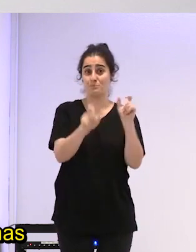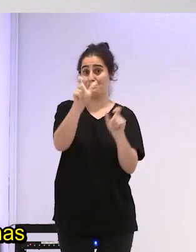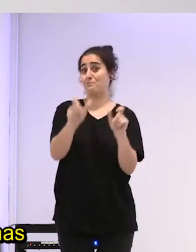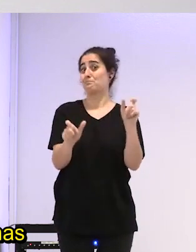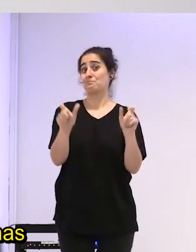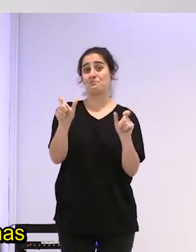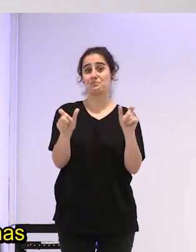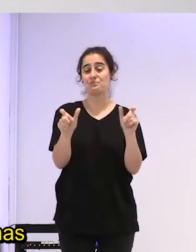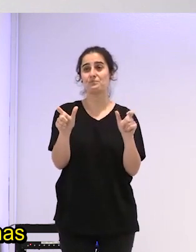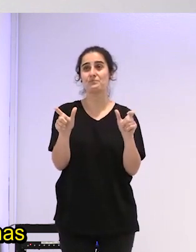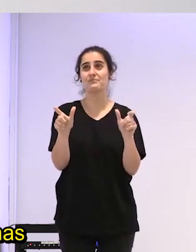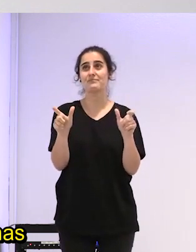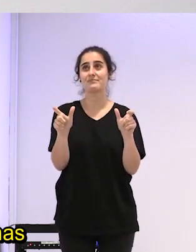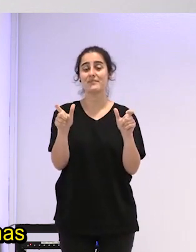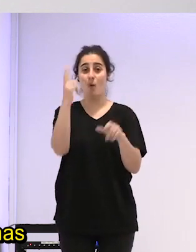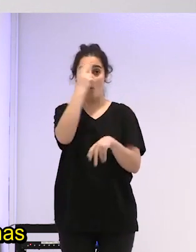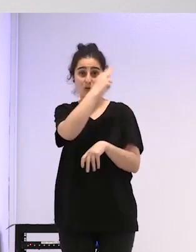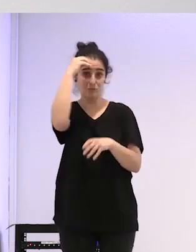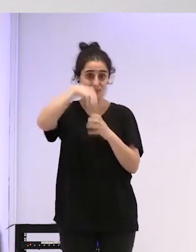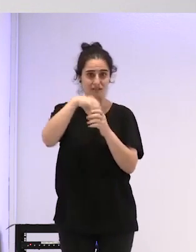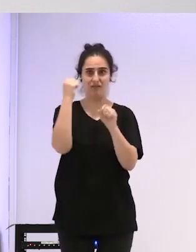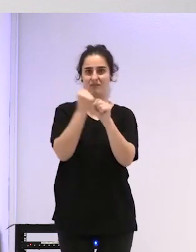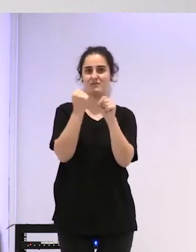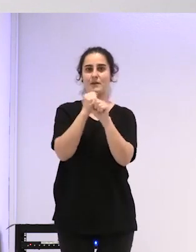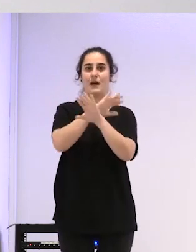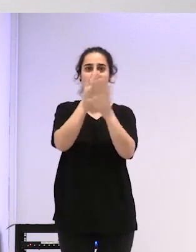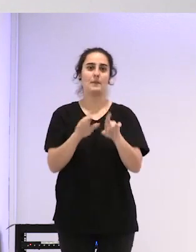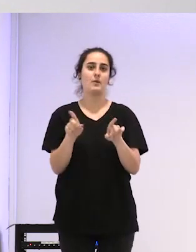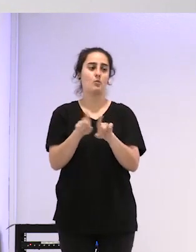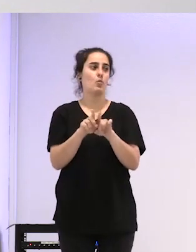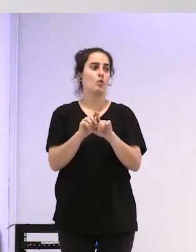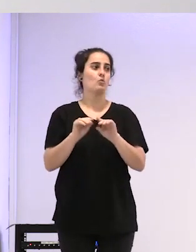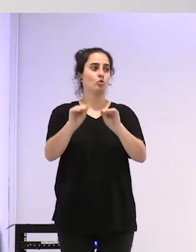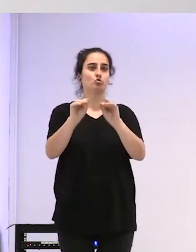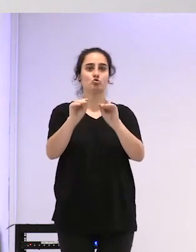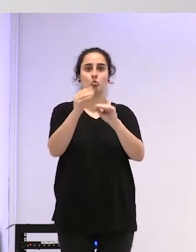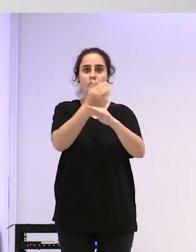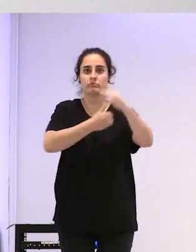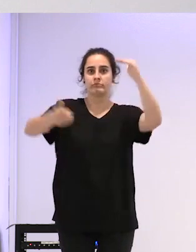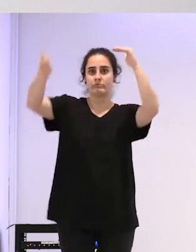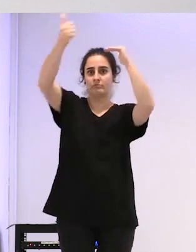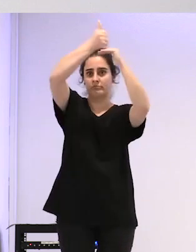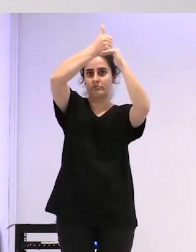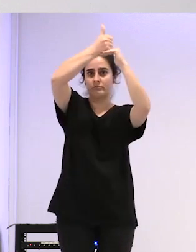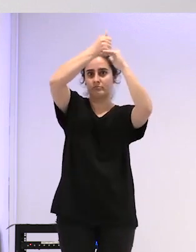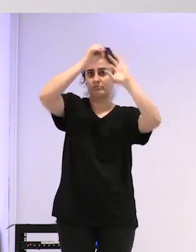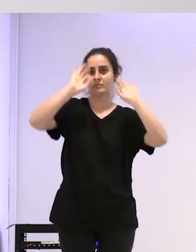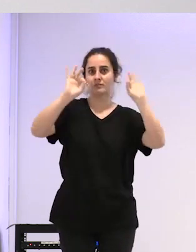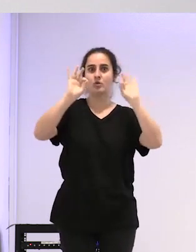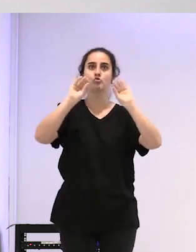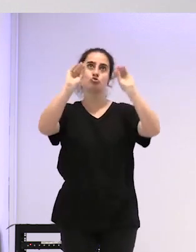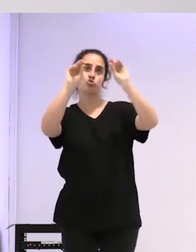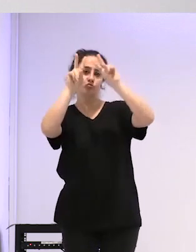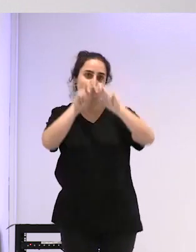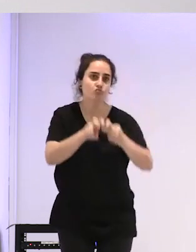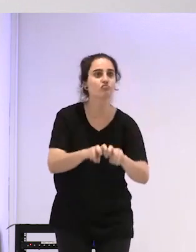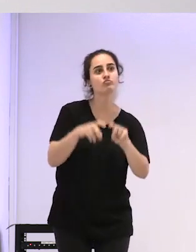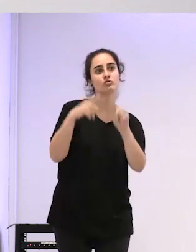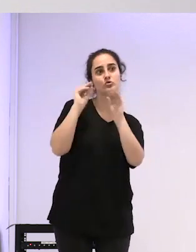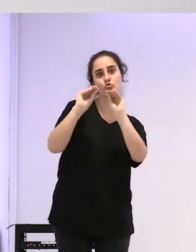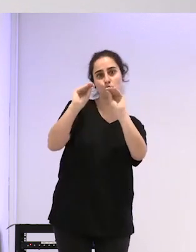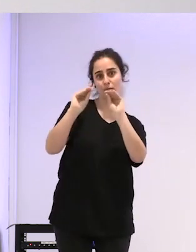trabajan en los hospitales están como en sus en sus torres sus investigaciones claro